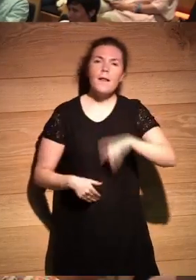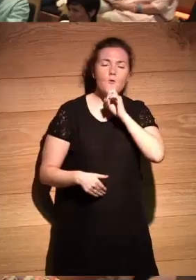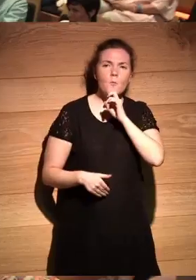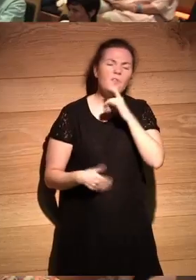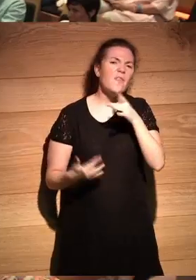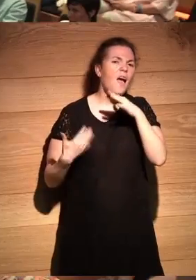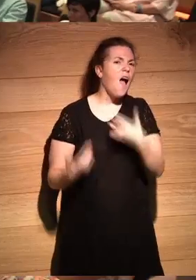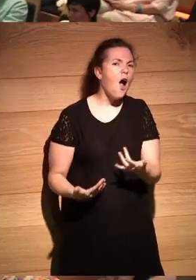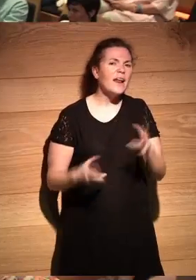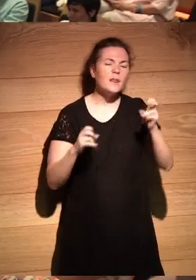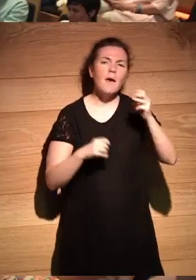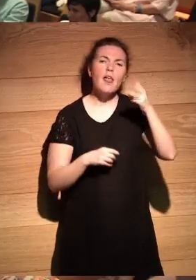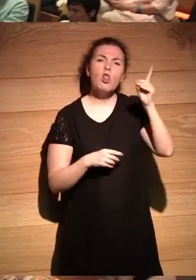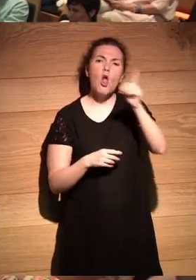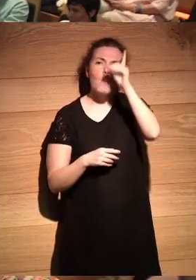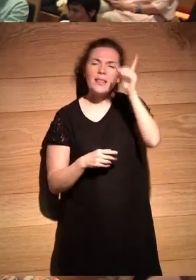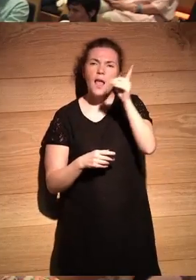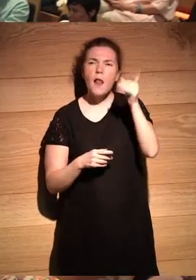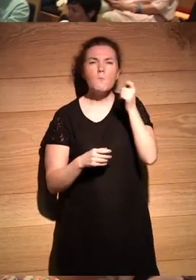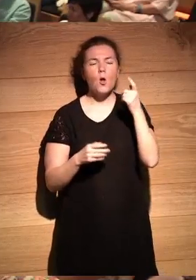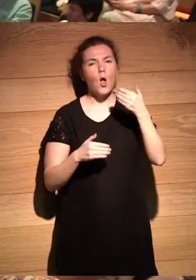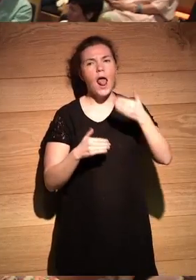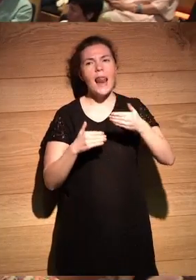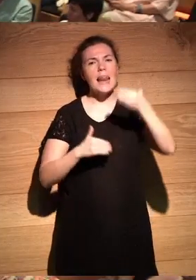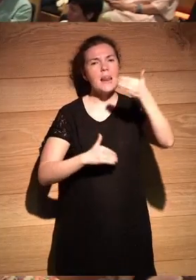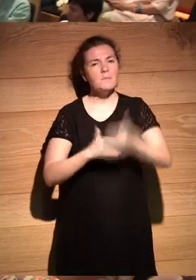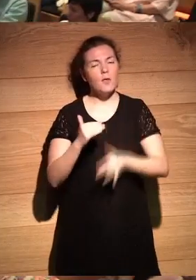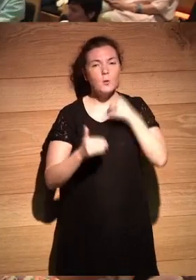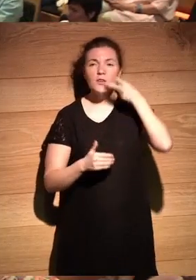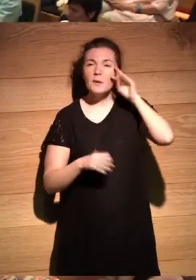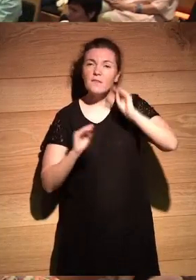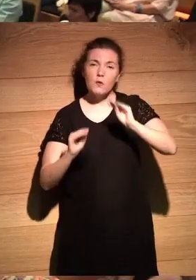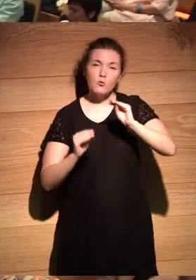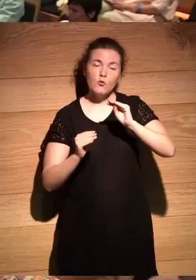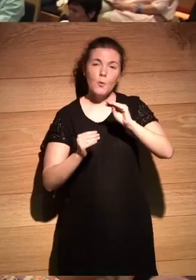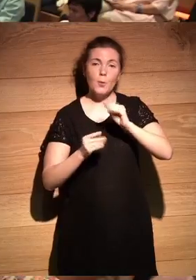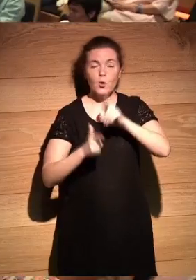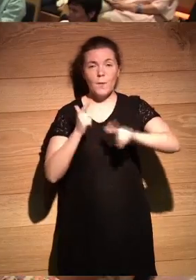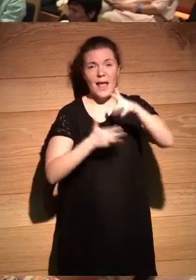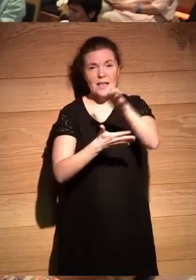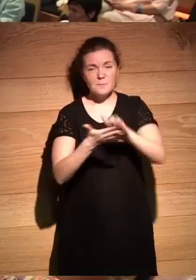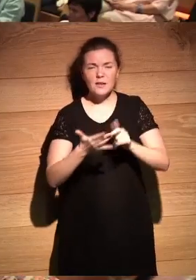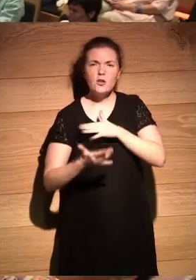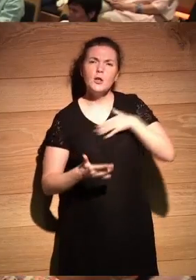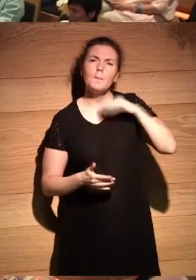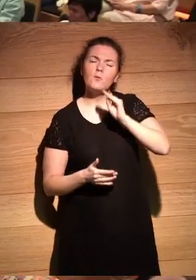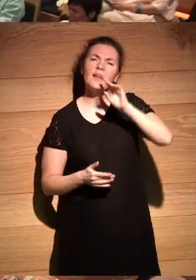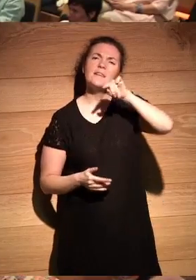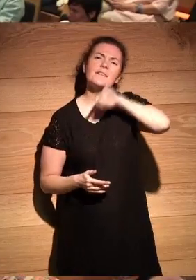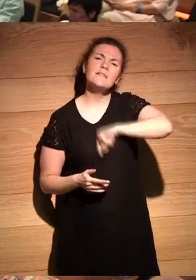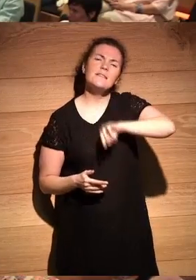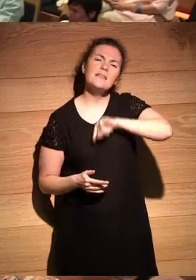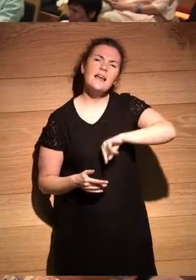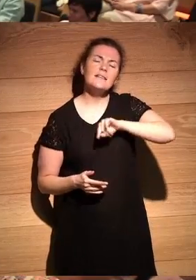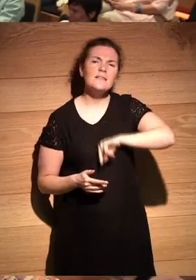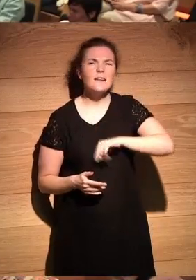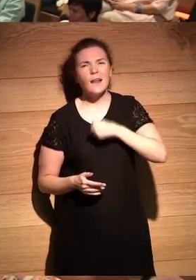que todo el tema del documental un poquito fue limitado por tu experiencia y la narración de tu viaje? yo quiero preguntarte ¿qué se sentía? o